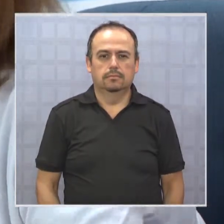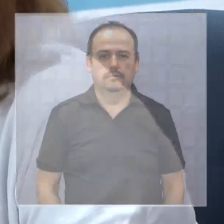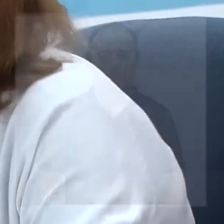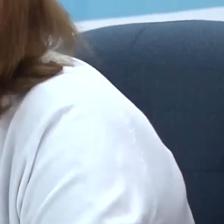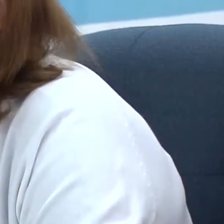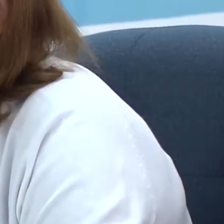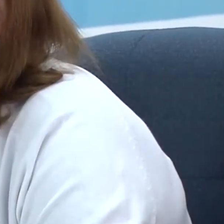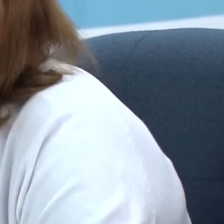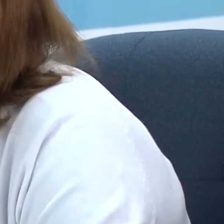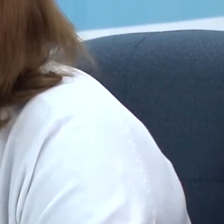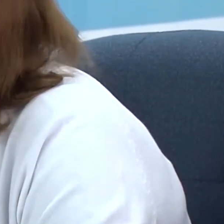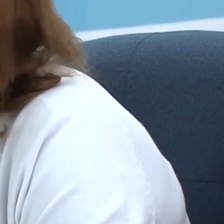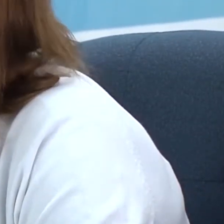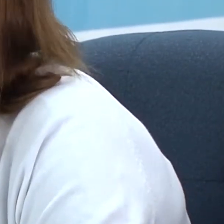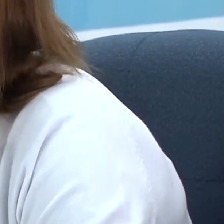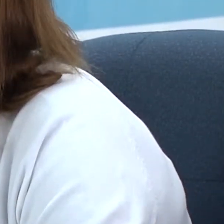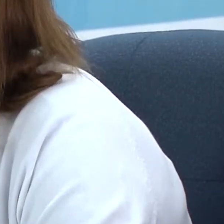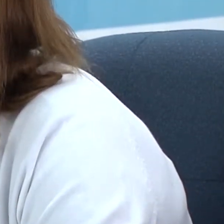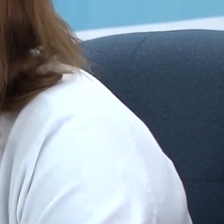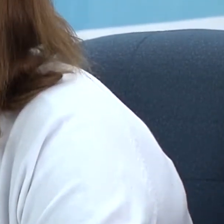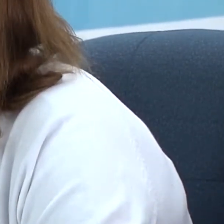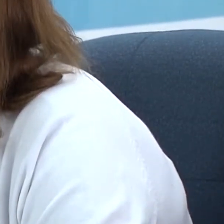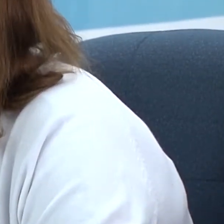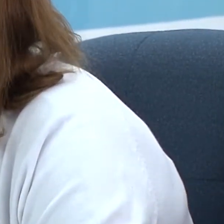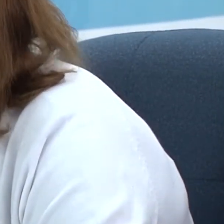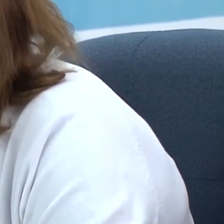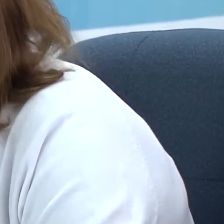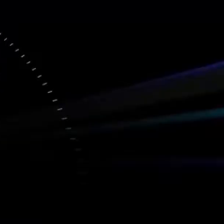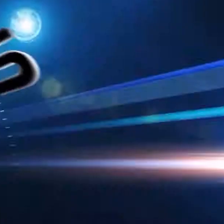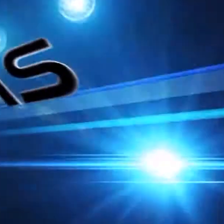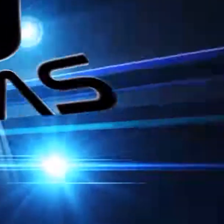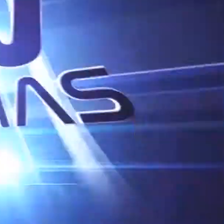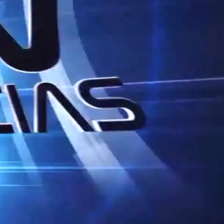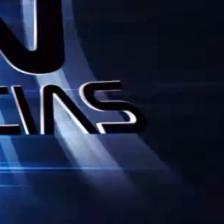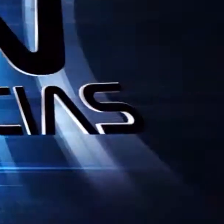Tenemos pendiente, ¿no es cierto?, para apoyar a vos.